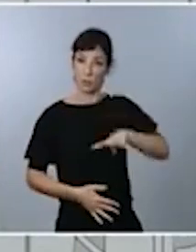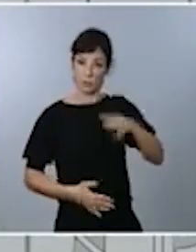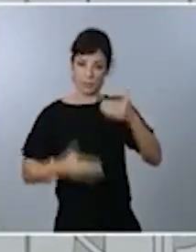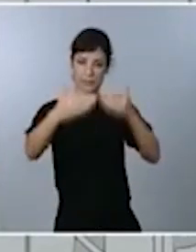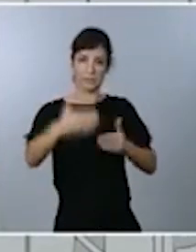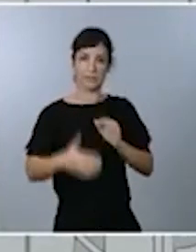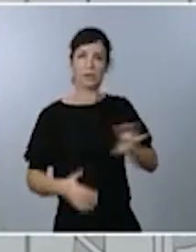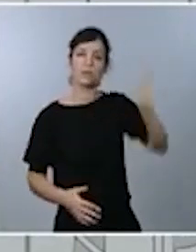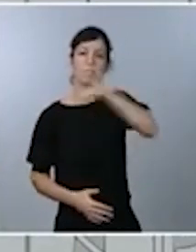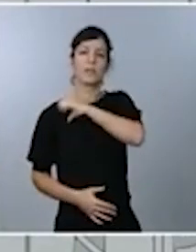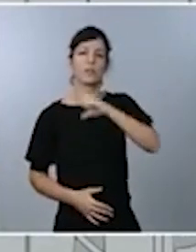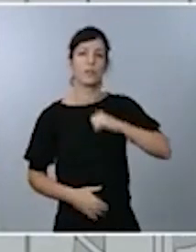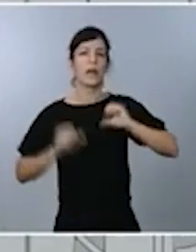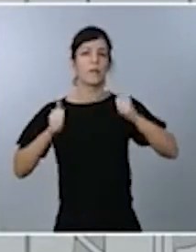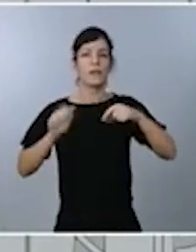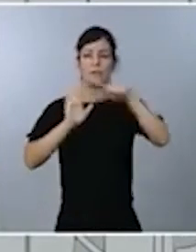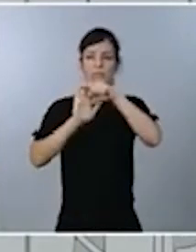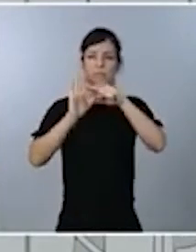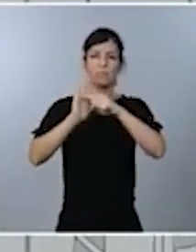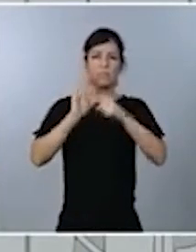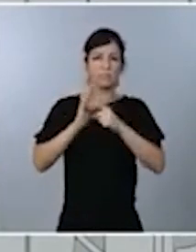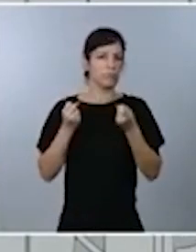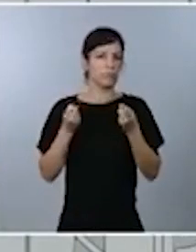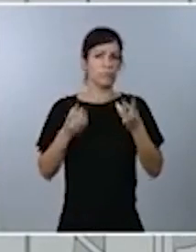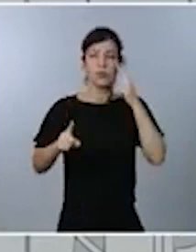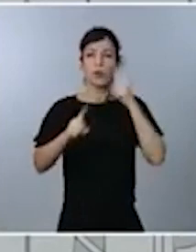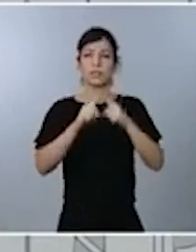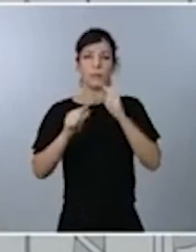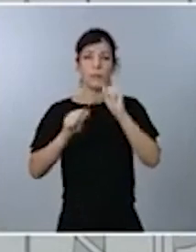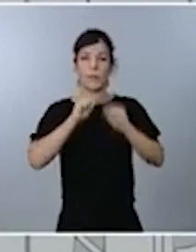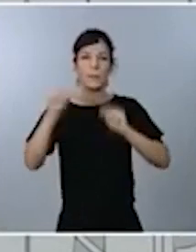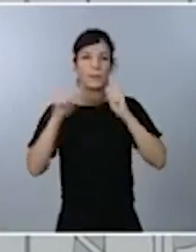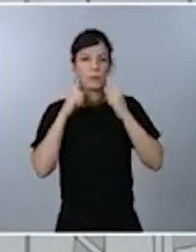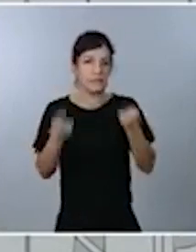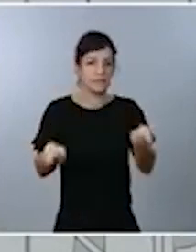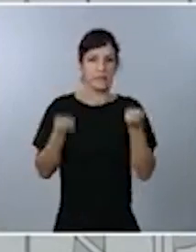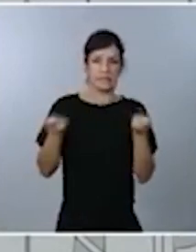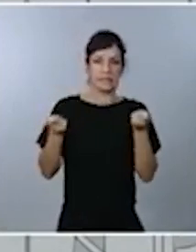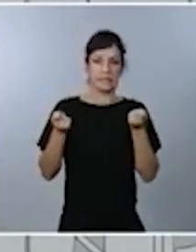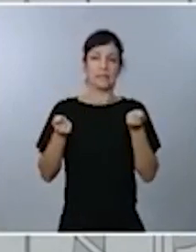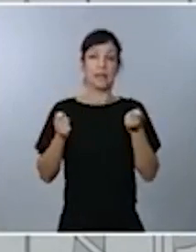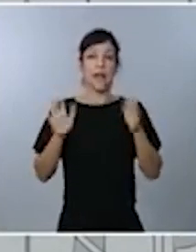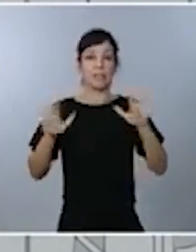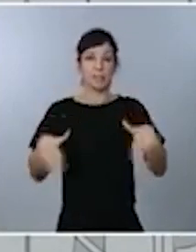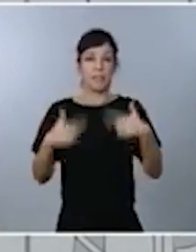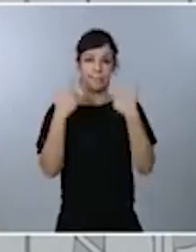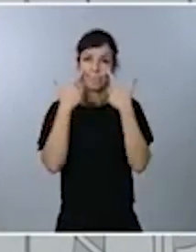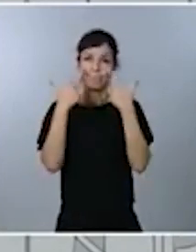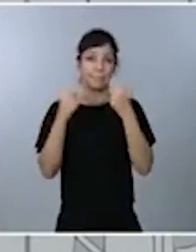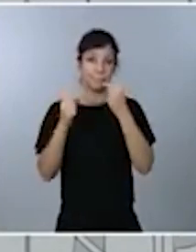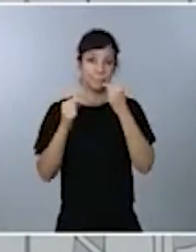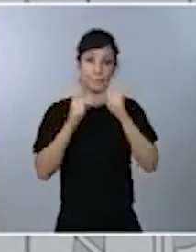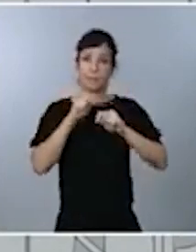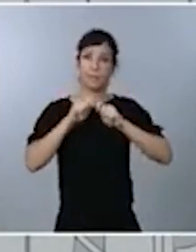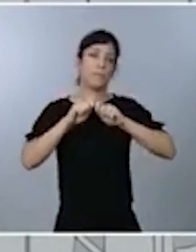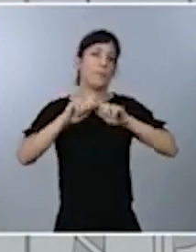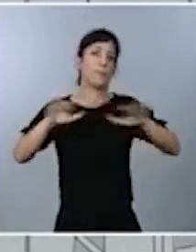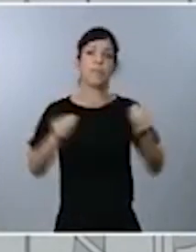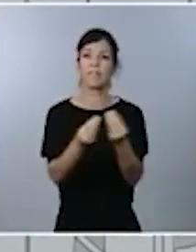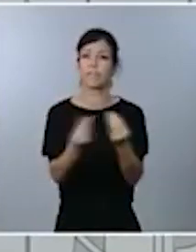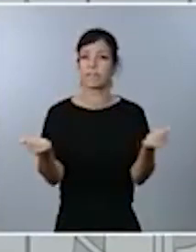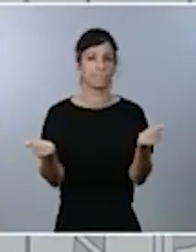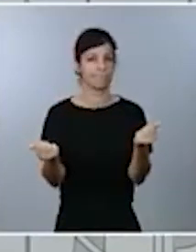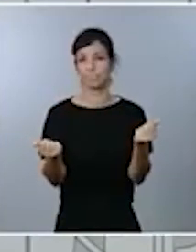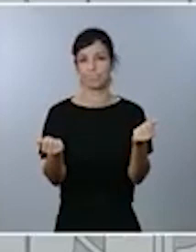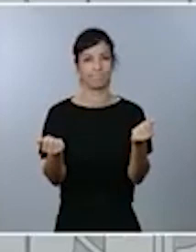iniciativas para contener la propagación del virus. Sin embargo, resulta evidente que su difusión no ha desaparecido. Mi obligación